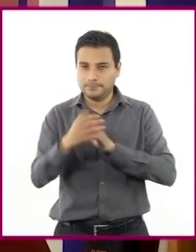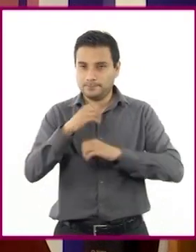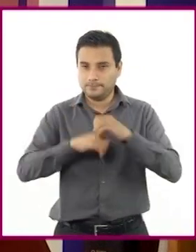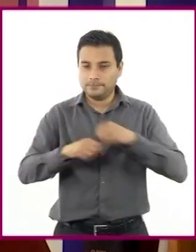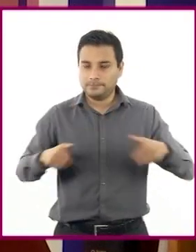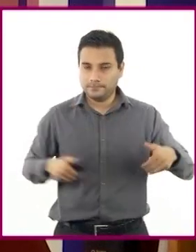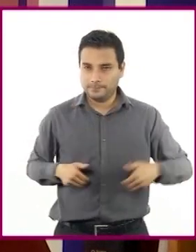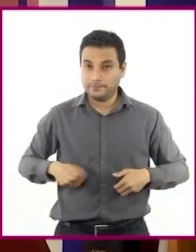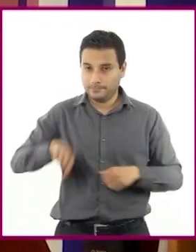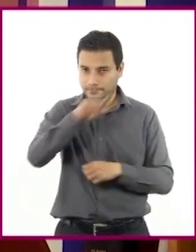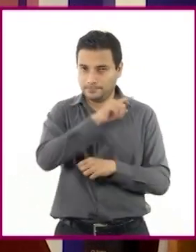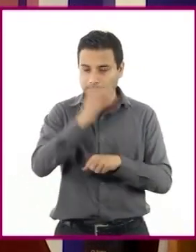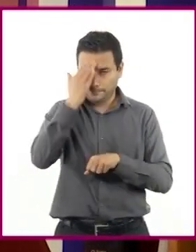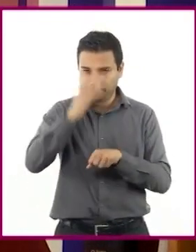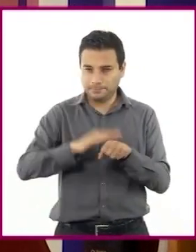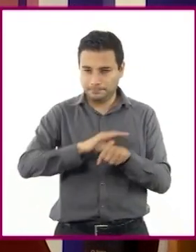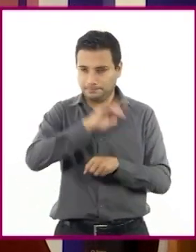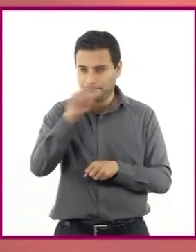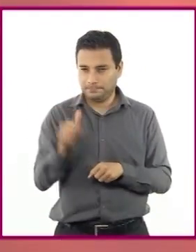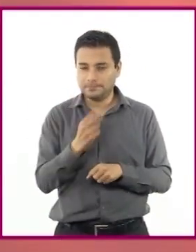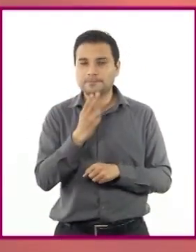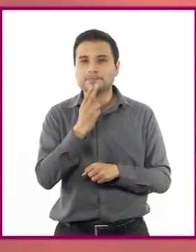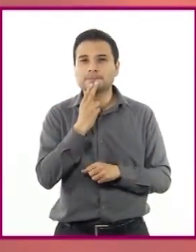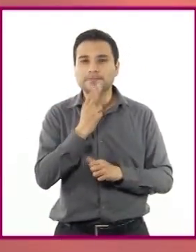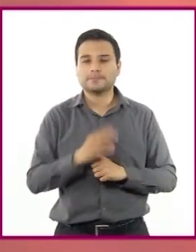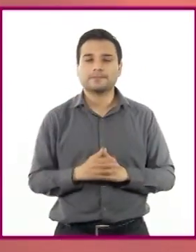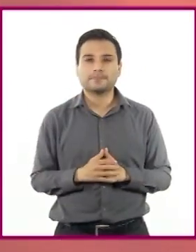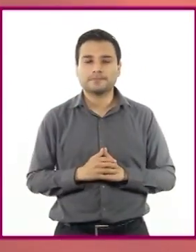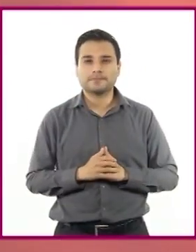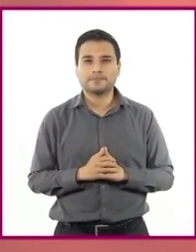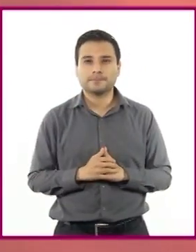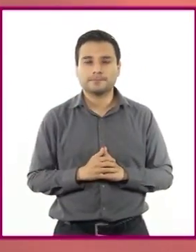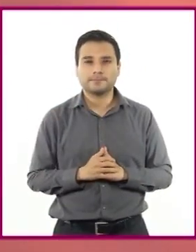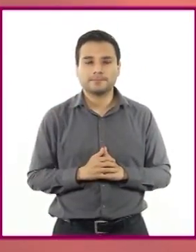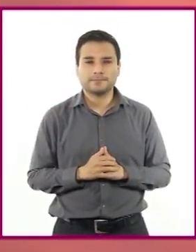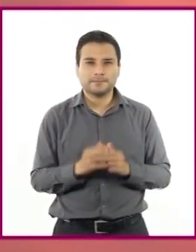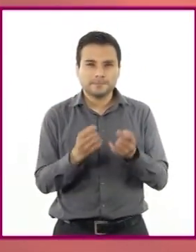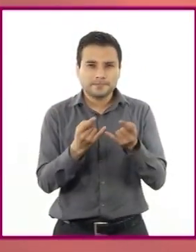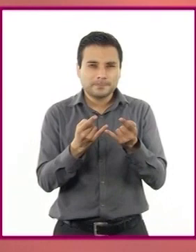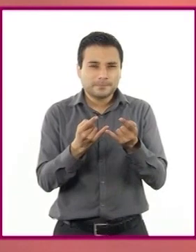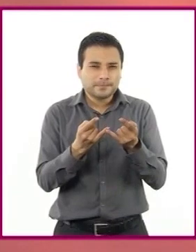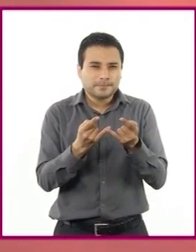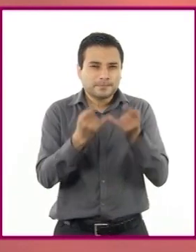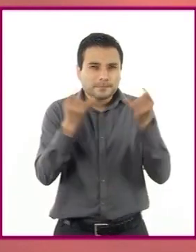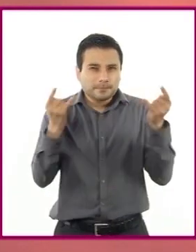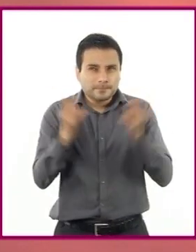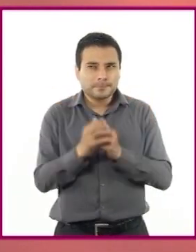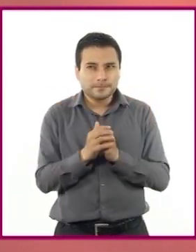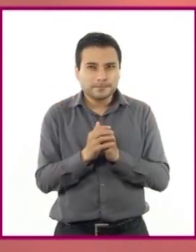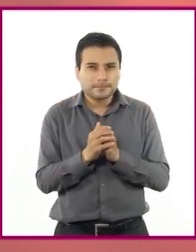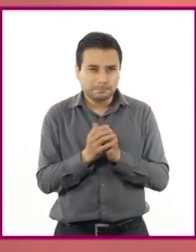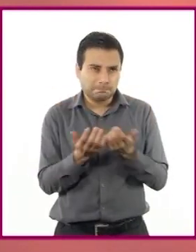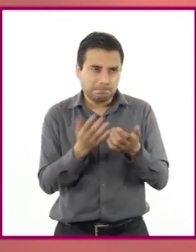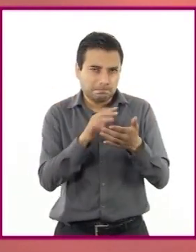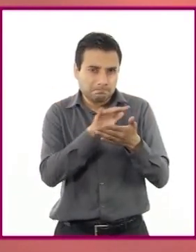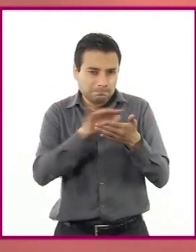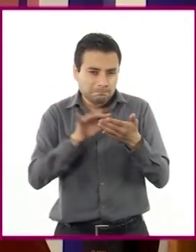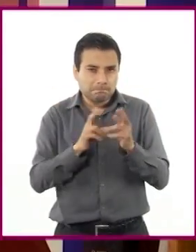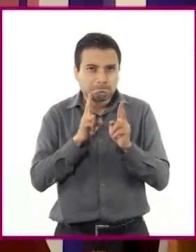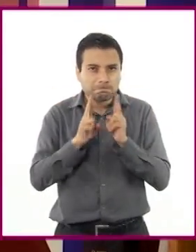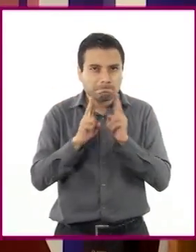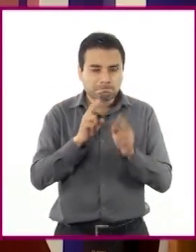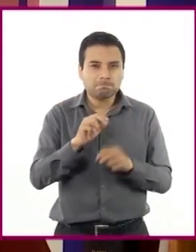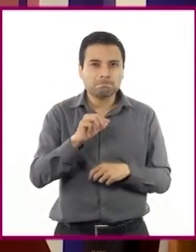más adelante las retomaremos. Maestra, un cuento es un ejemplo de texto narrativo, ¿cierto? Sí,